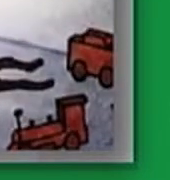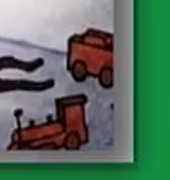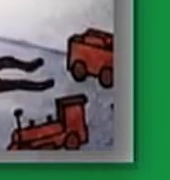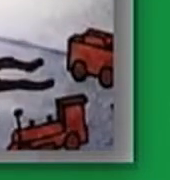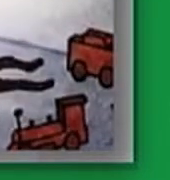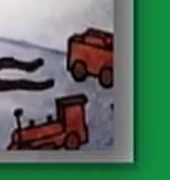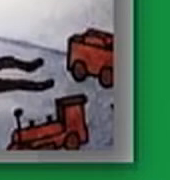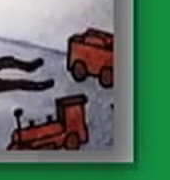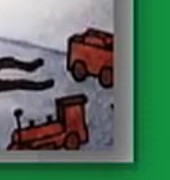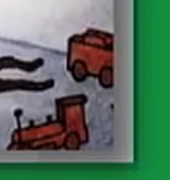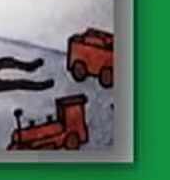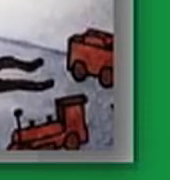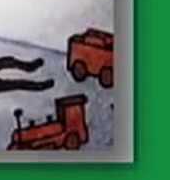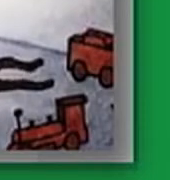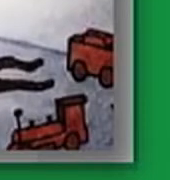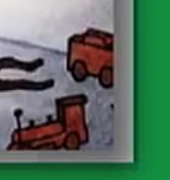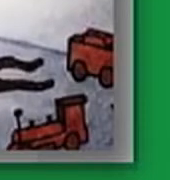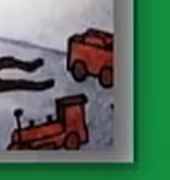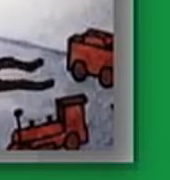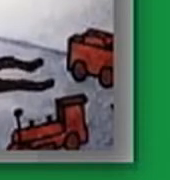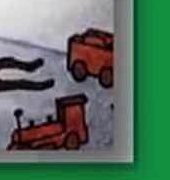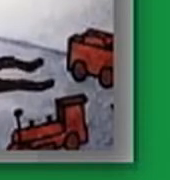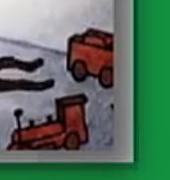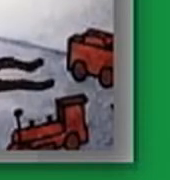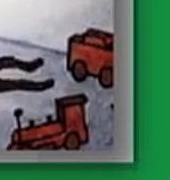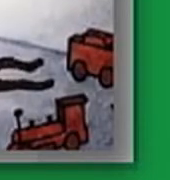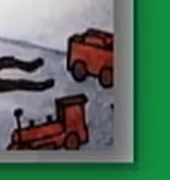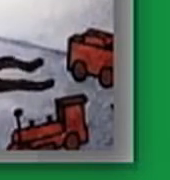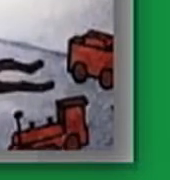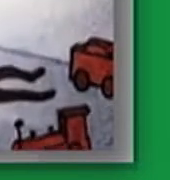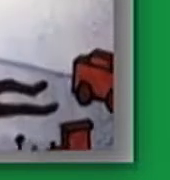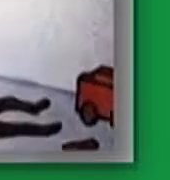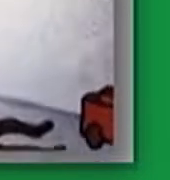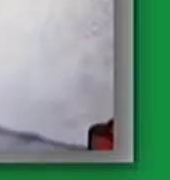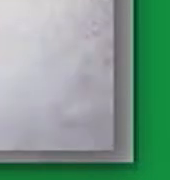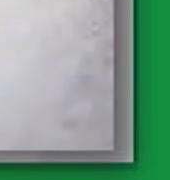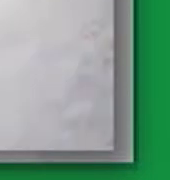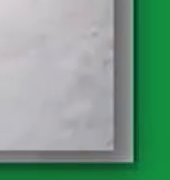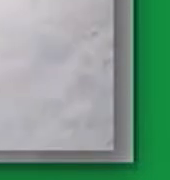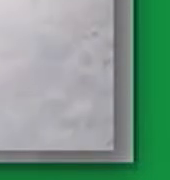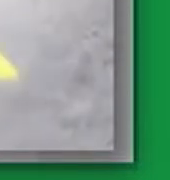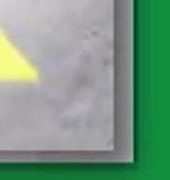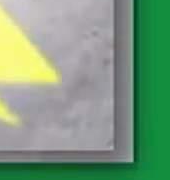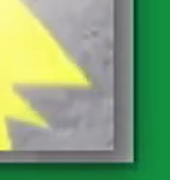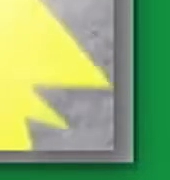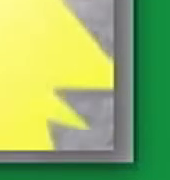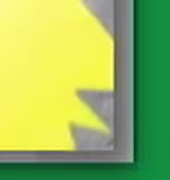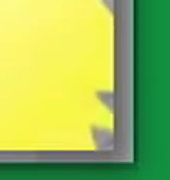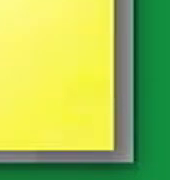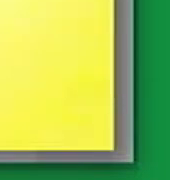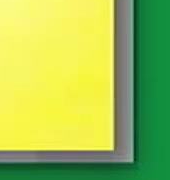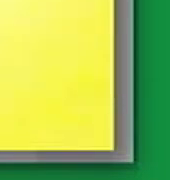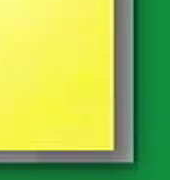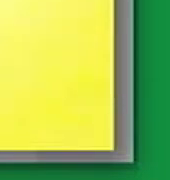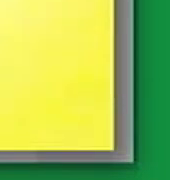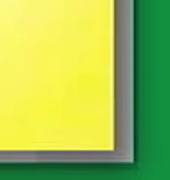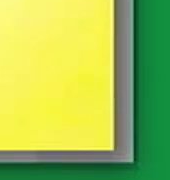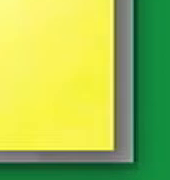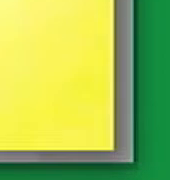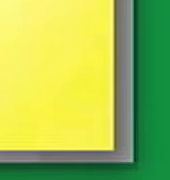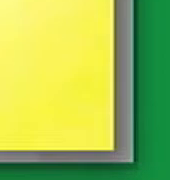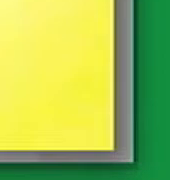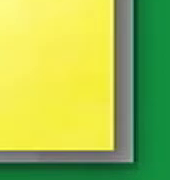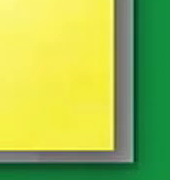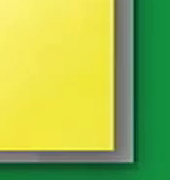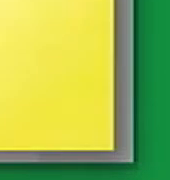amigo de mi tío que se sentó junto a mí Me tocó en las partes que no se deben mostrar